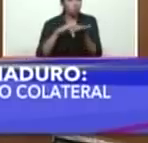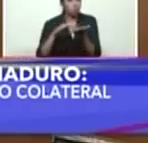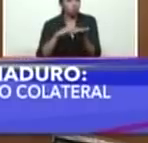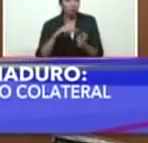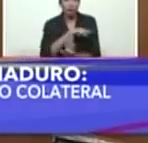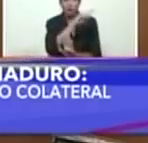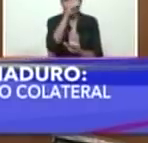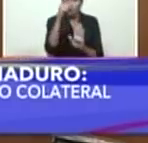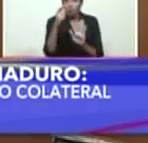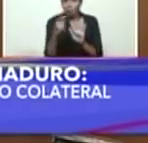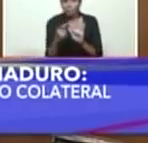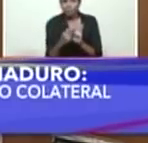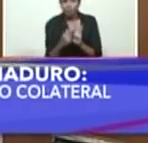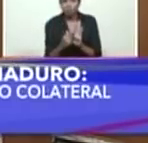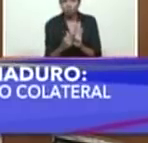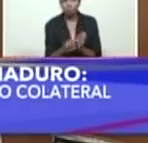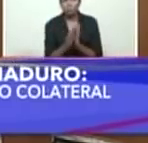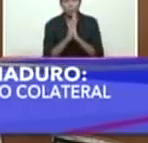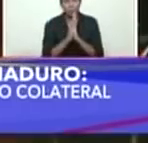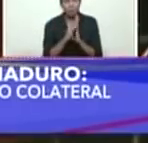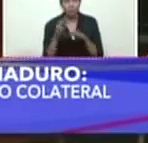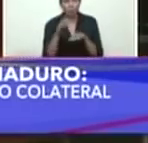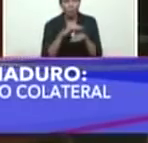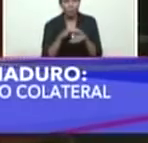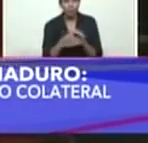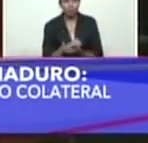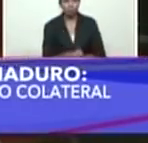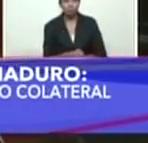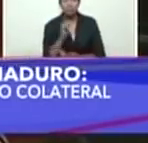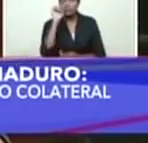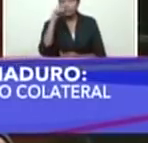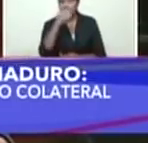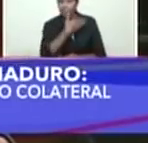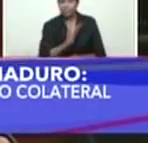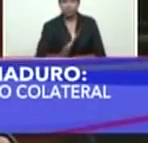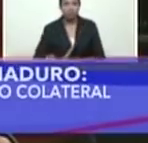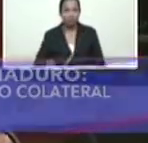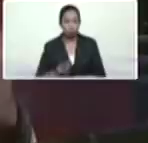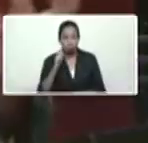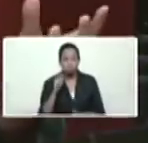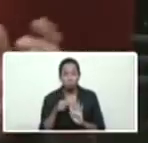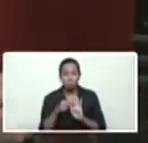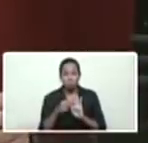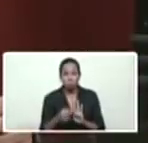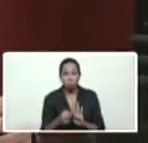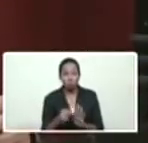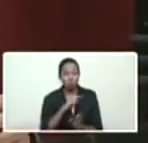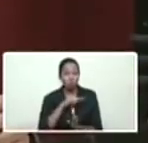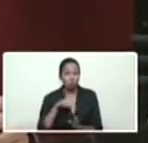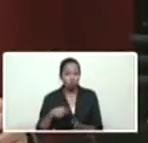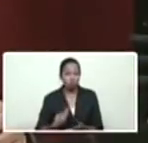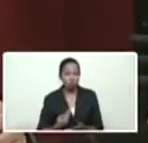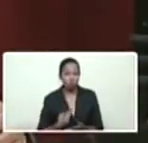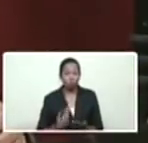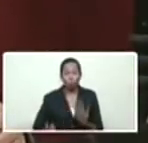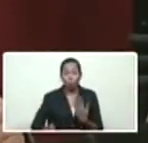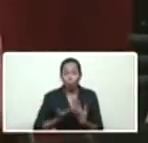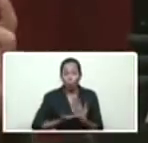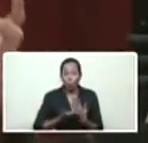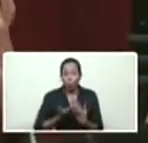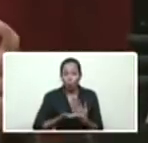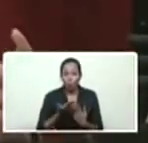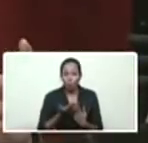que están por venir. Por favor, Ministra. Sí, Presidente. Como usted bien lo ha manifestado, bueno, tenemos importantes